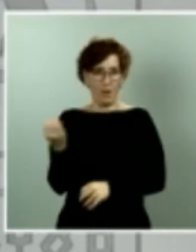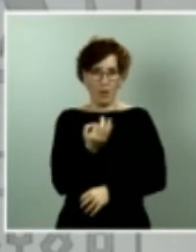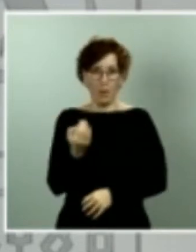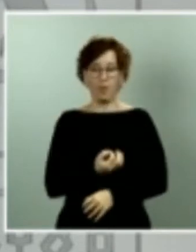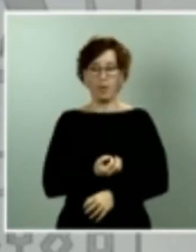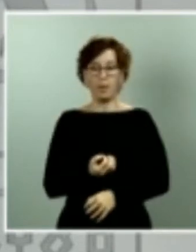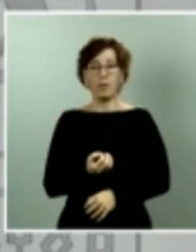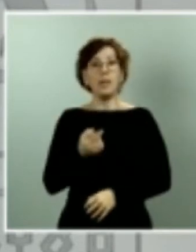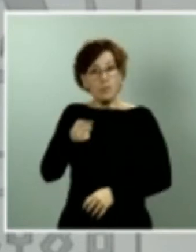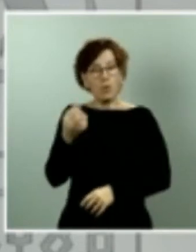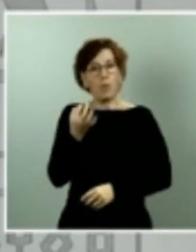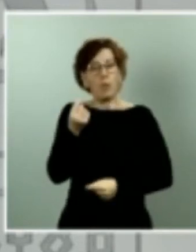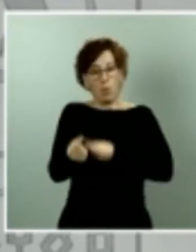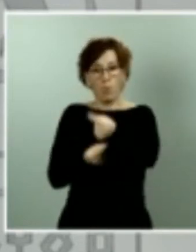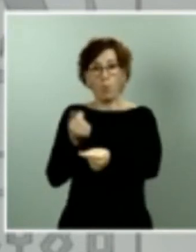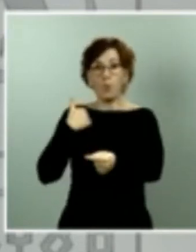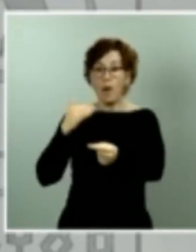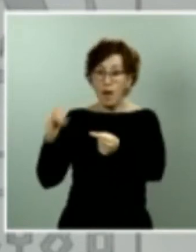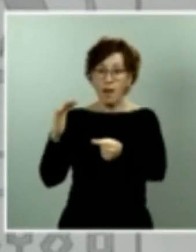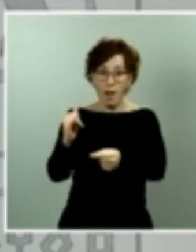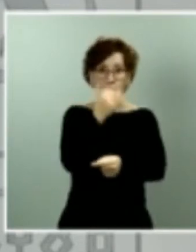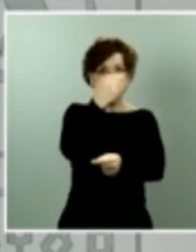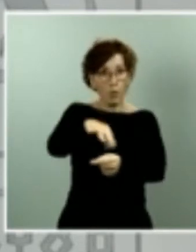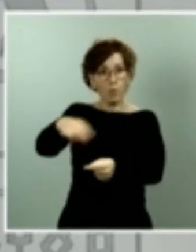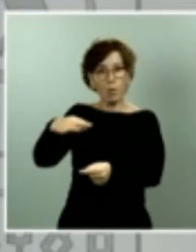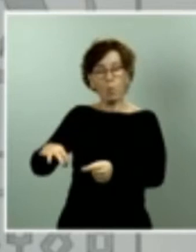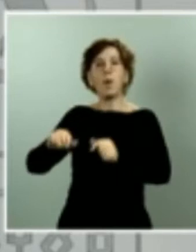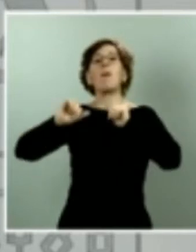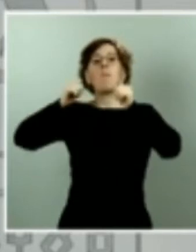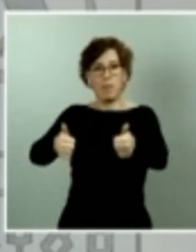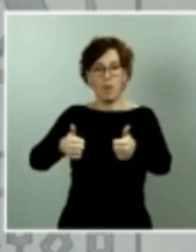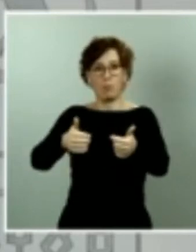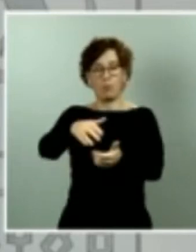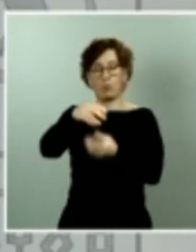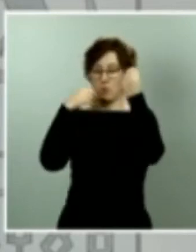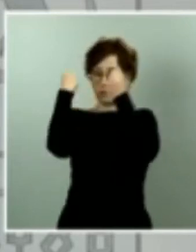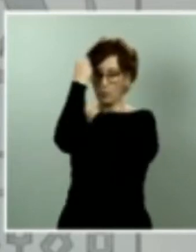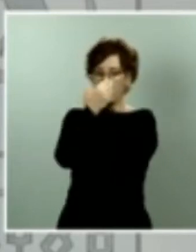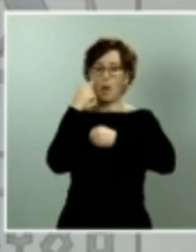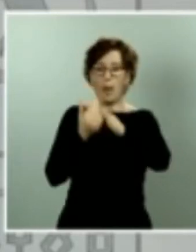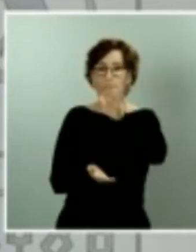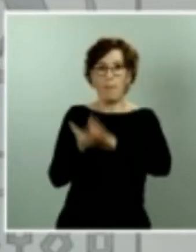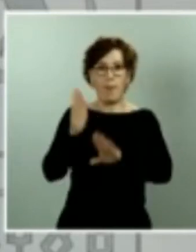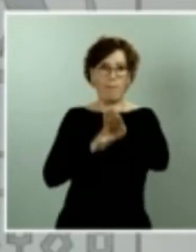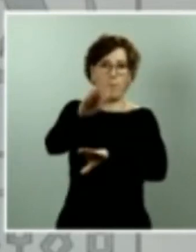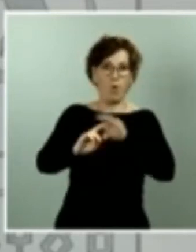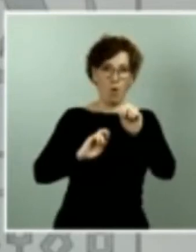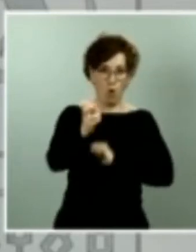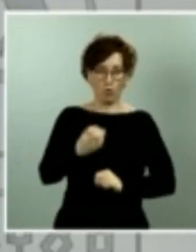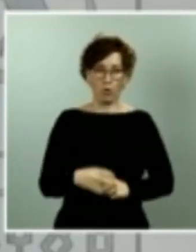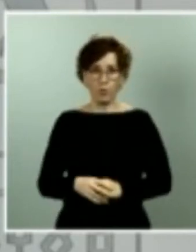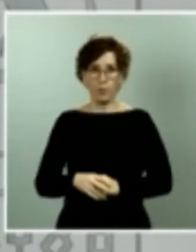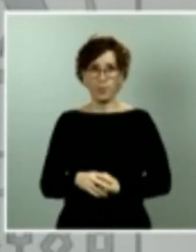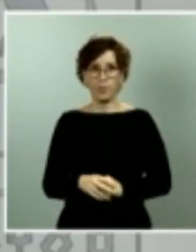cuando podemos empezar a valorar esa posible transición. Mientras tanto, es cierto que algunas medidas de alivio